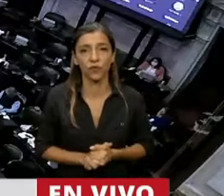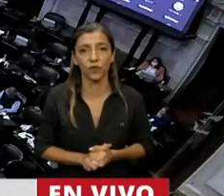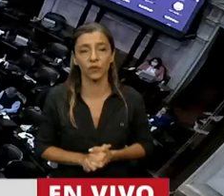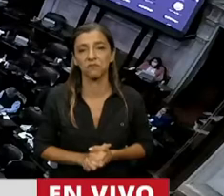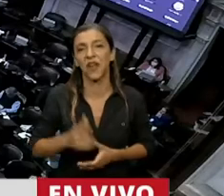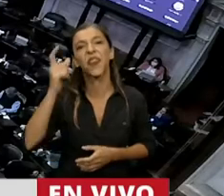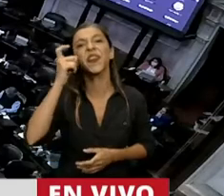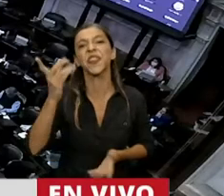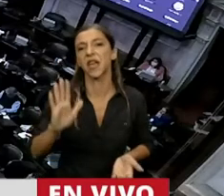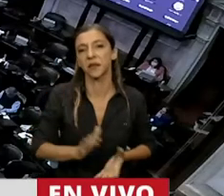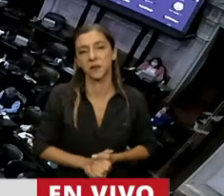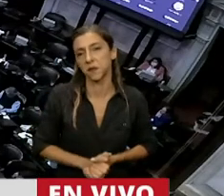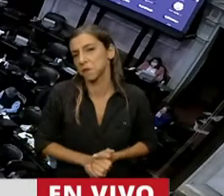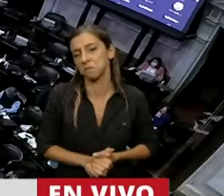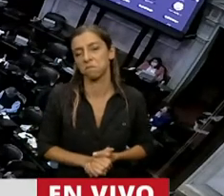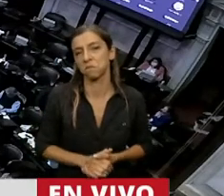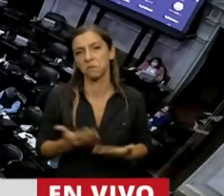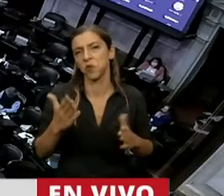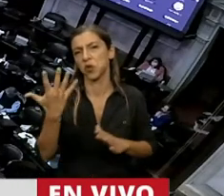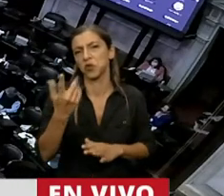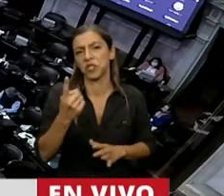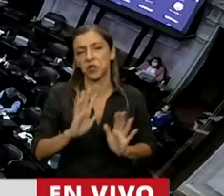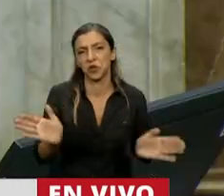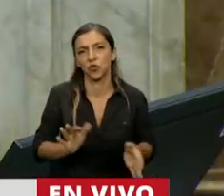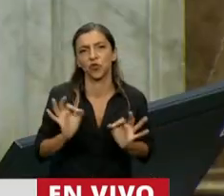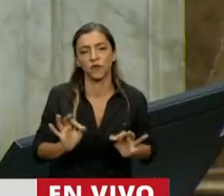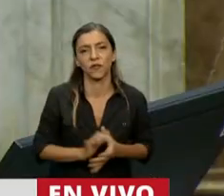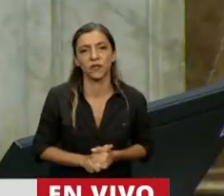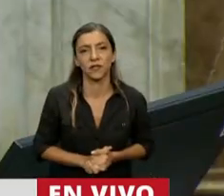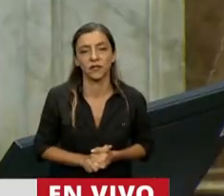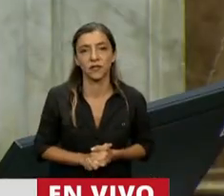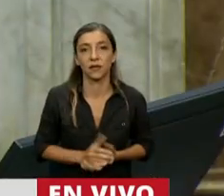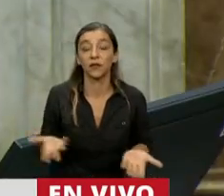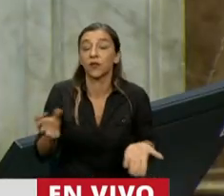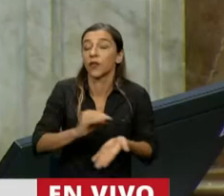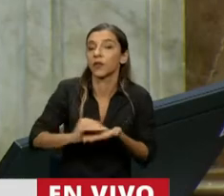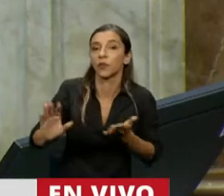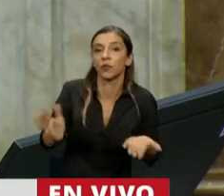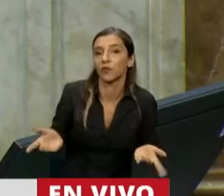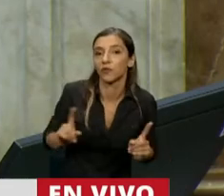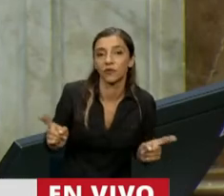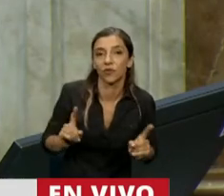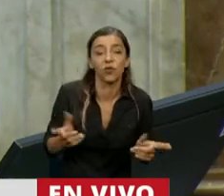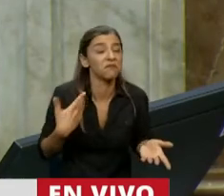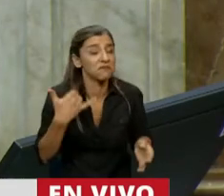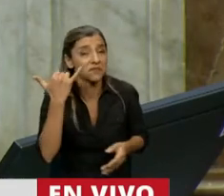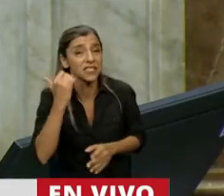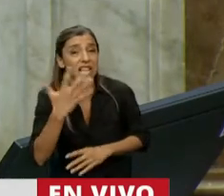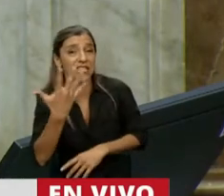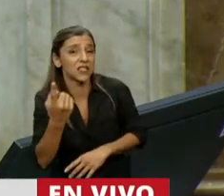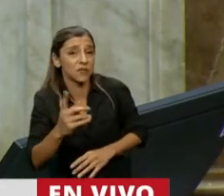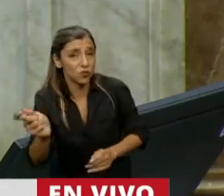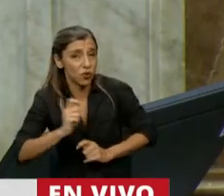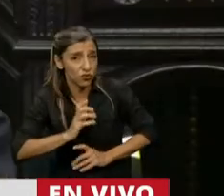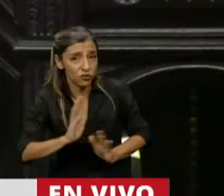Tengo 10, por ahí me tomo 5 nada más, señor presidente. No, señor diputado. Ya tengo 5, de Fernández Langa me acaba de dar 5